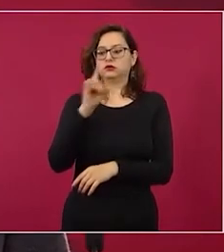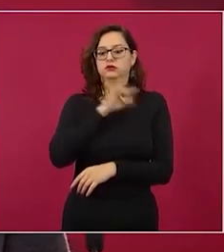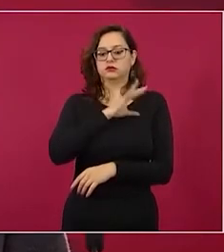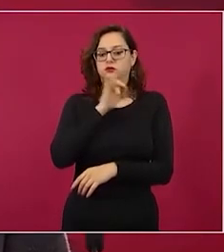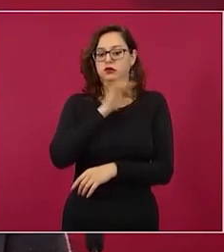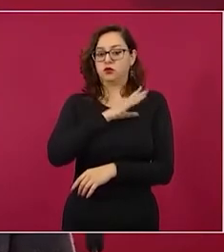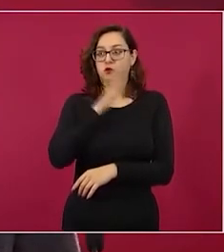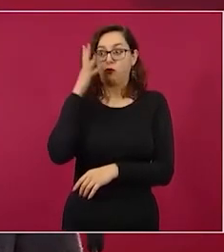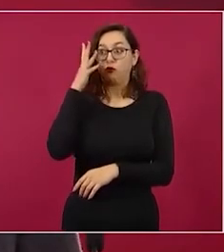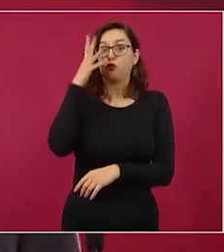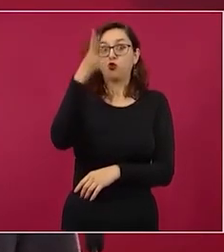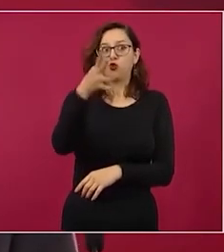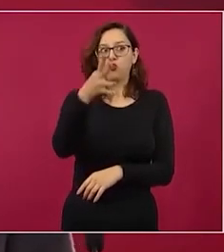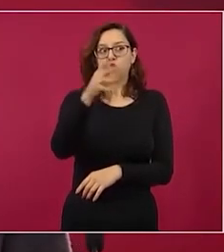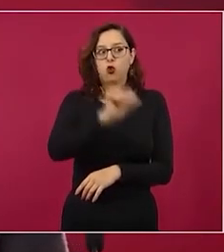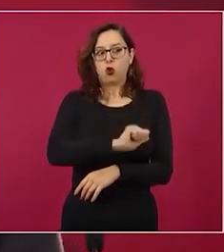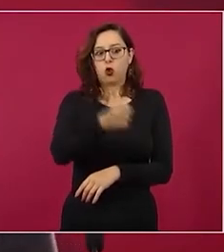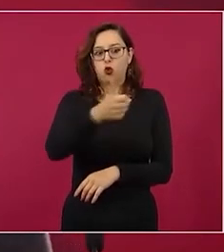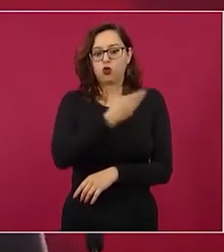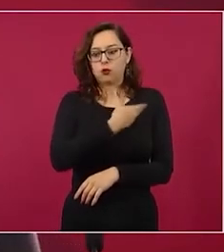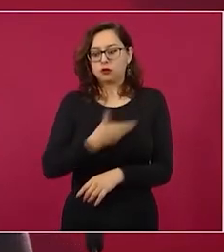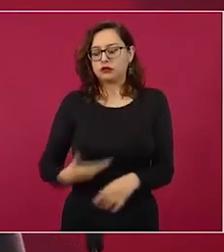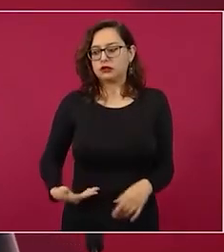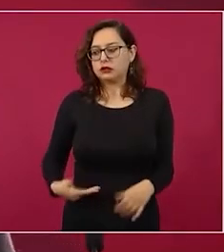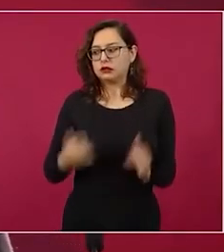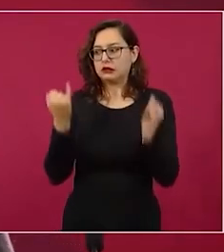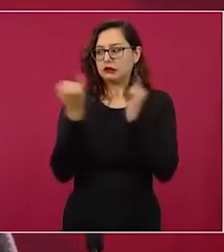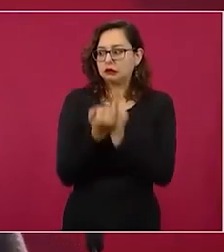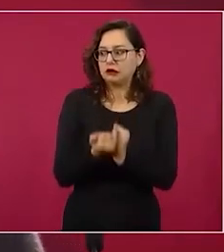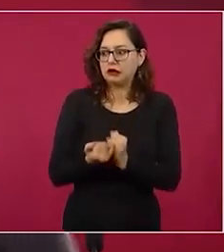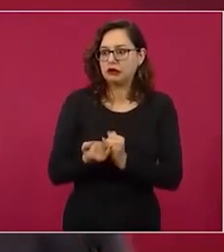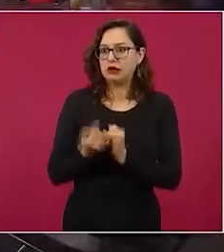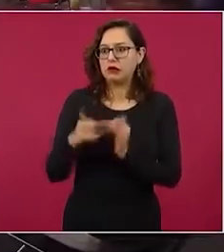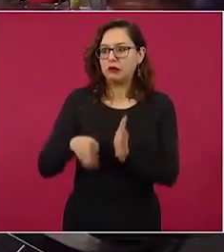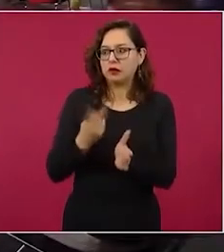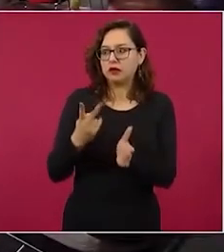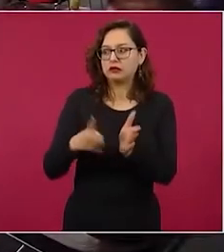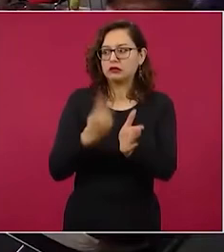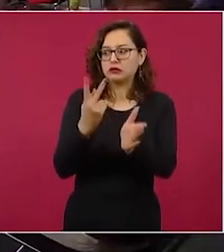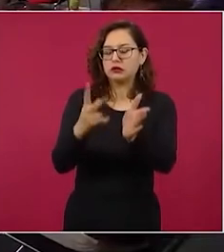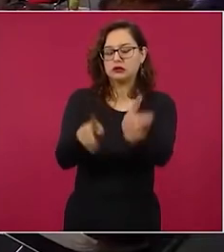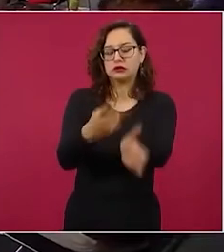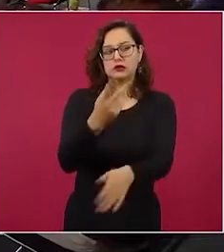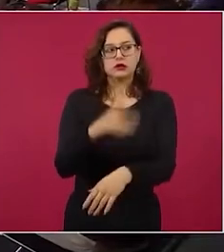y si dejamos establecido el mecanismo